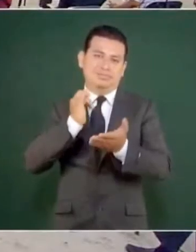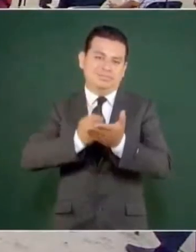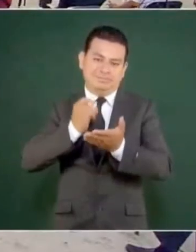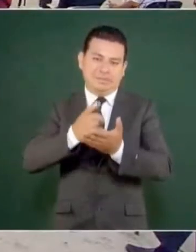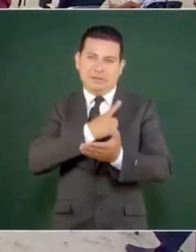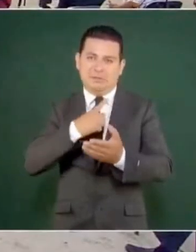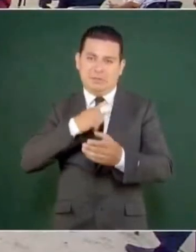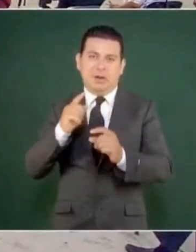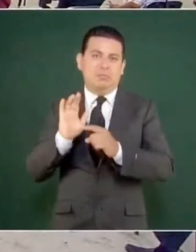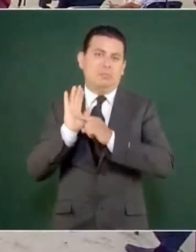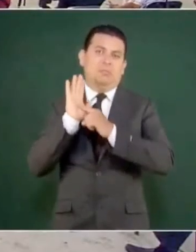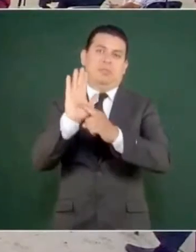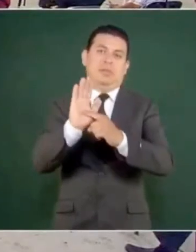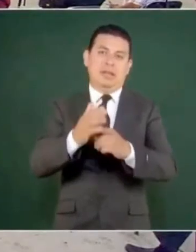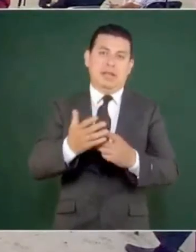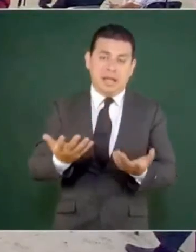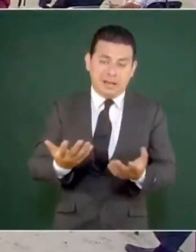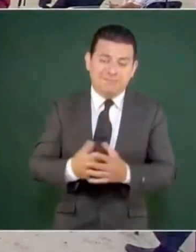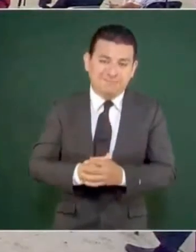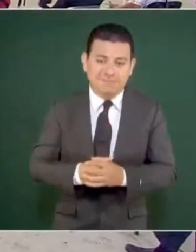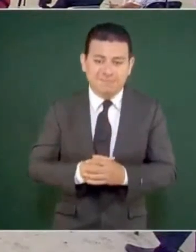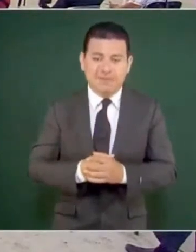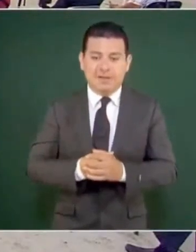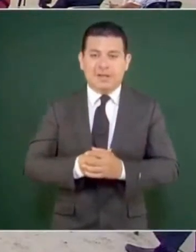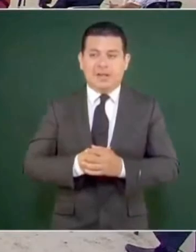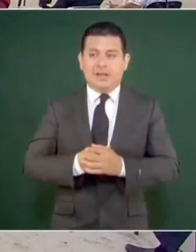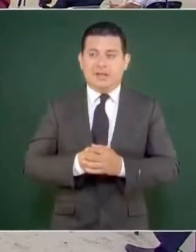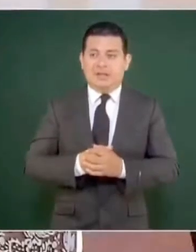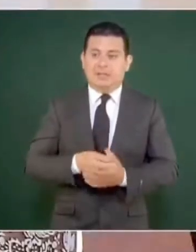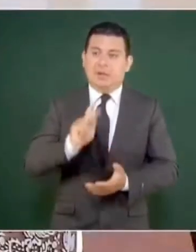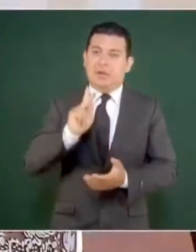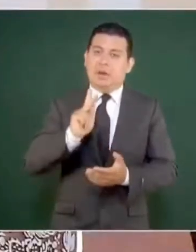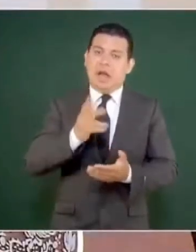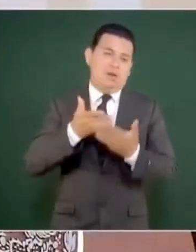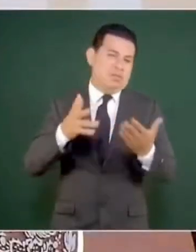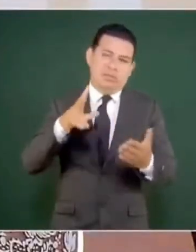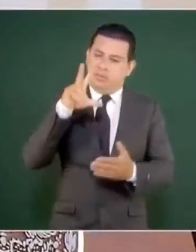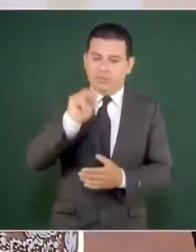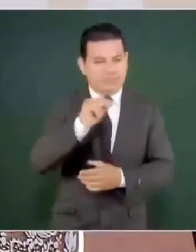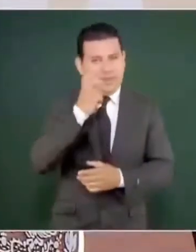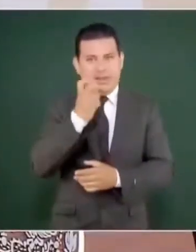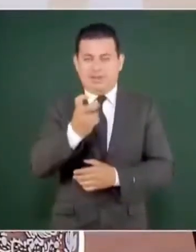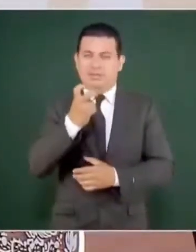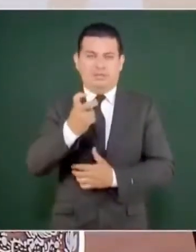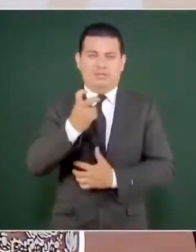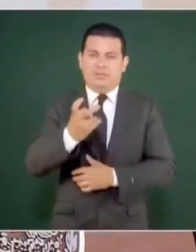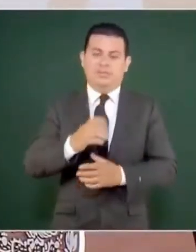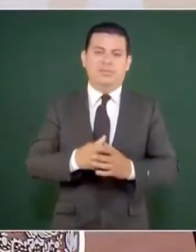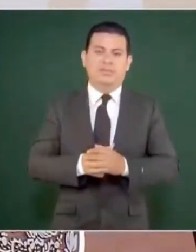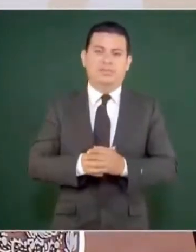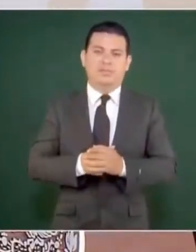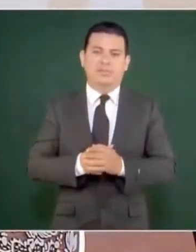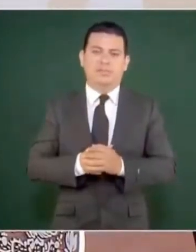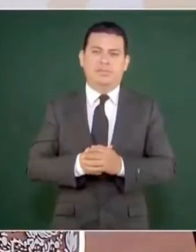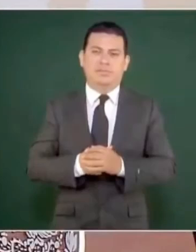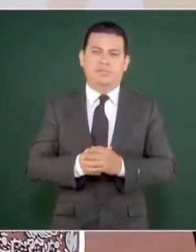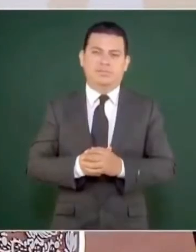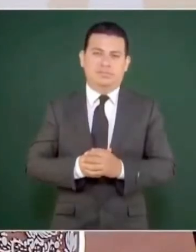Pues no es así, no es de esa manera.